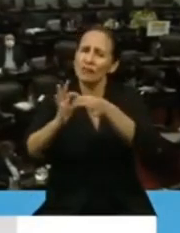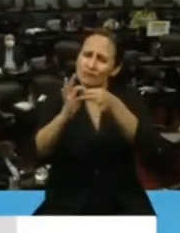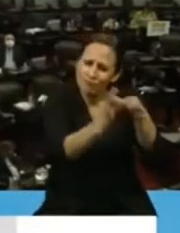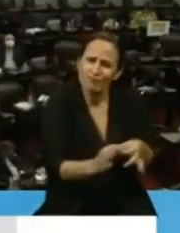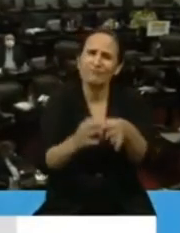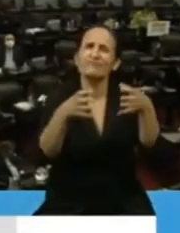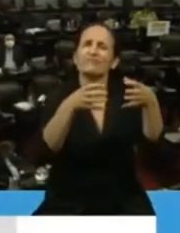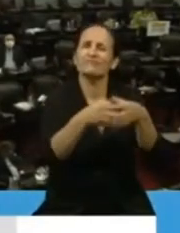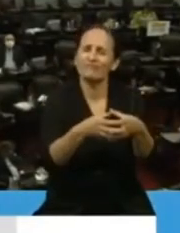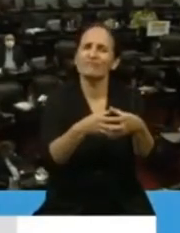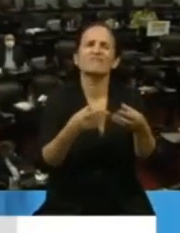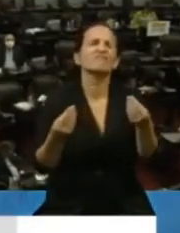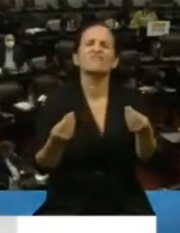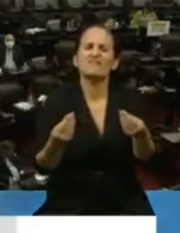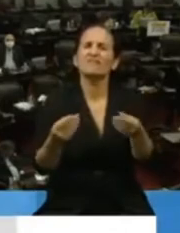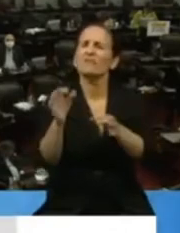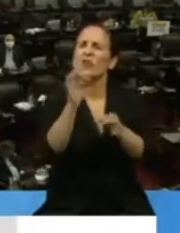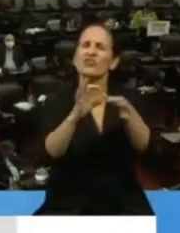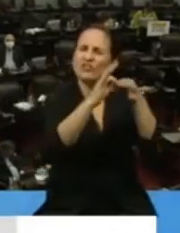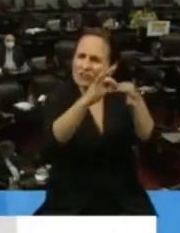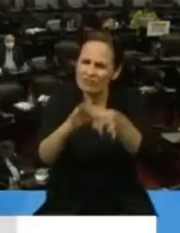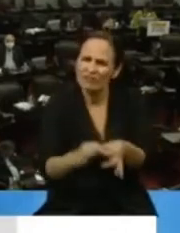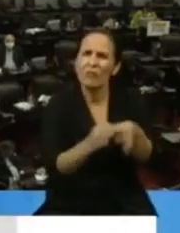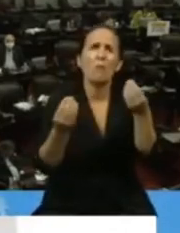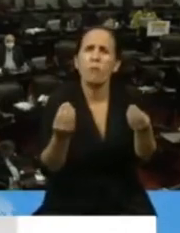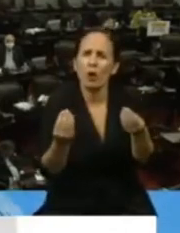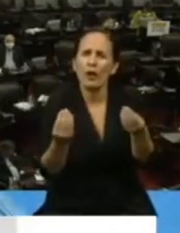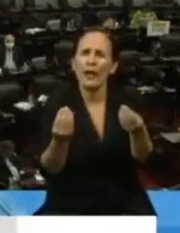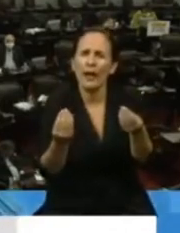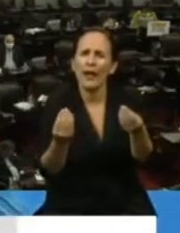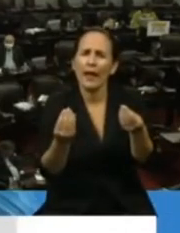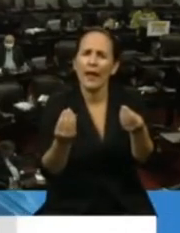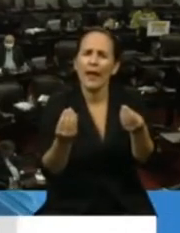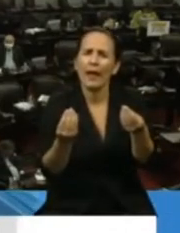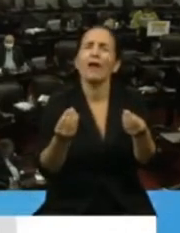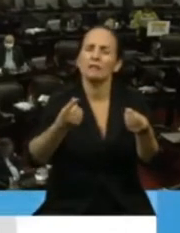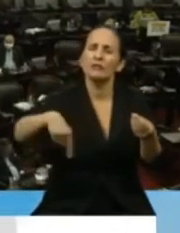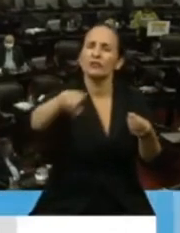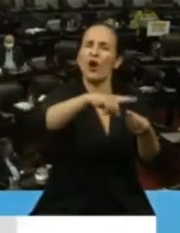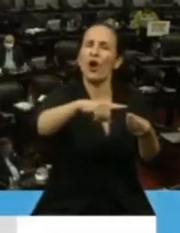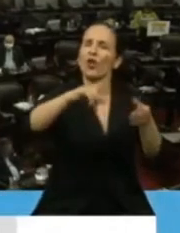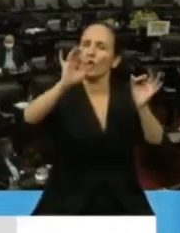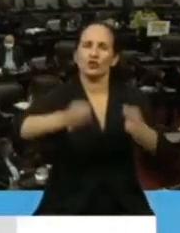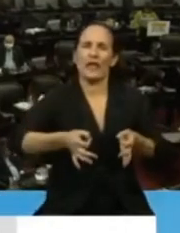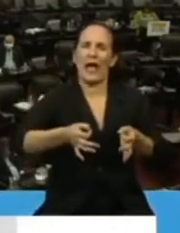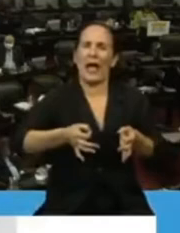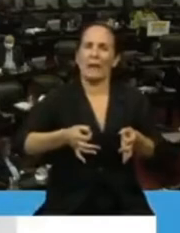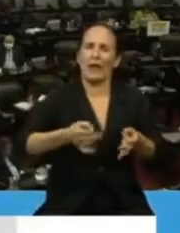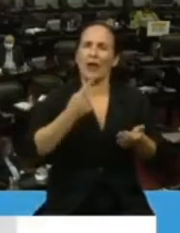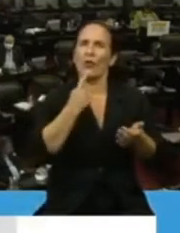está unificado, porque no quedan dudas de que es un reconocimiento